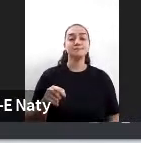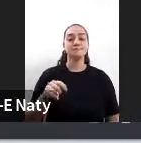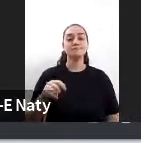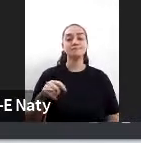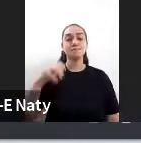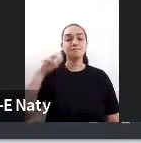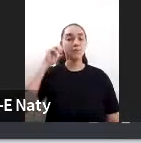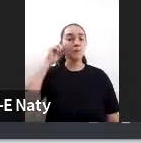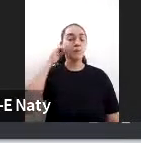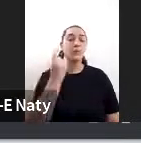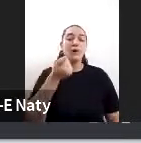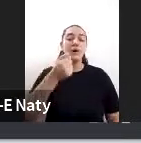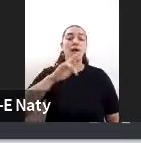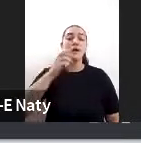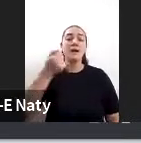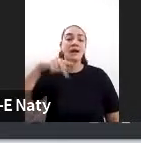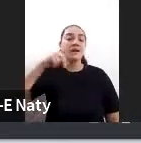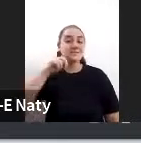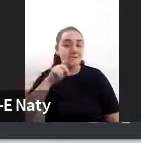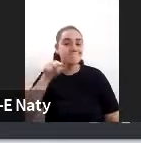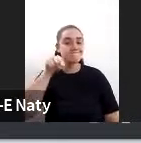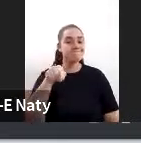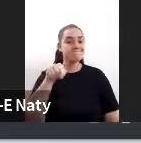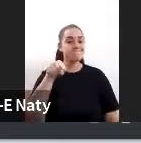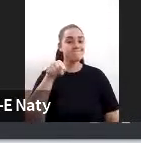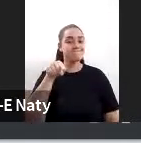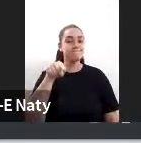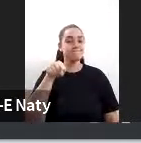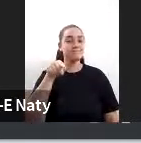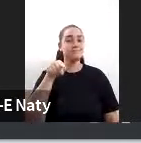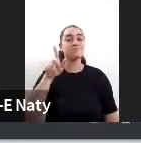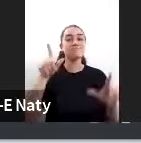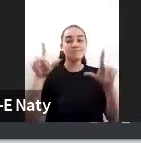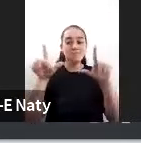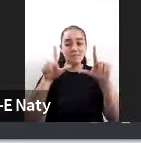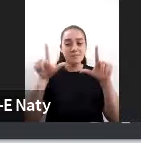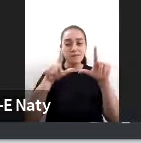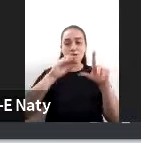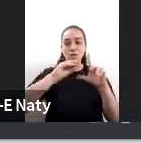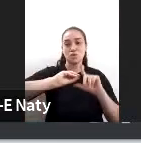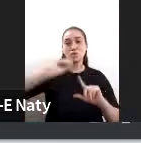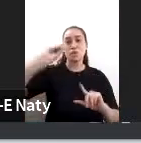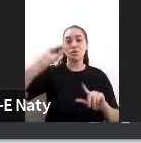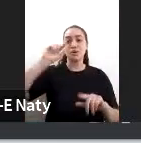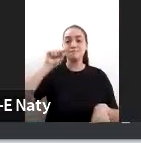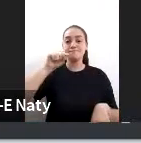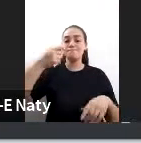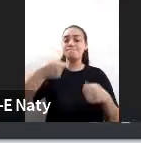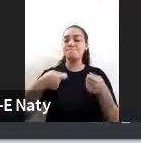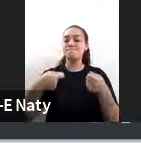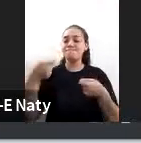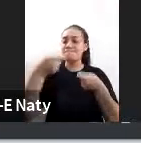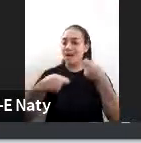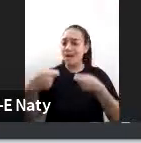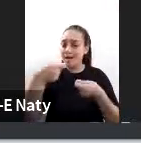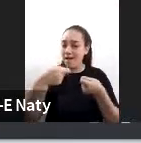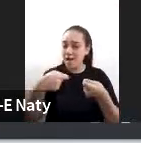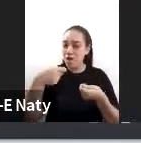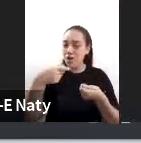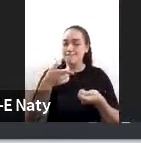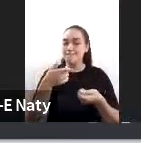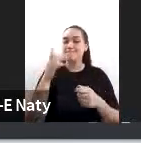y digamos si esos canales tuvieran que subir a una plataforma de pago sería imposible que se pudieran